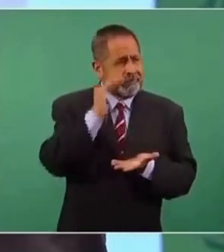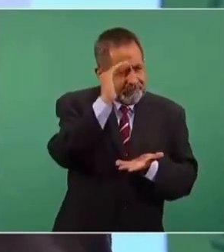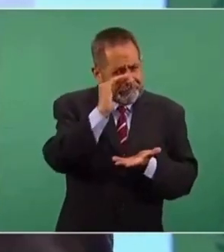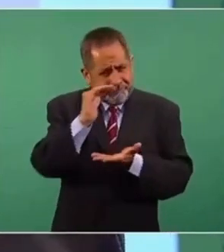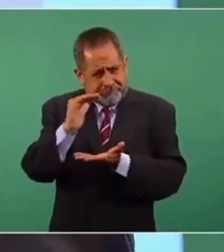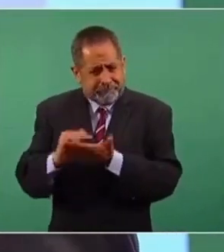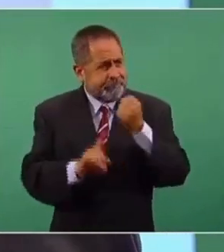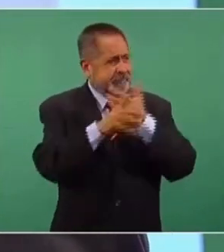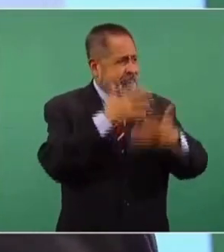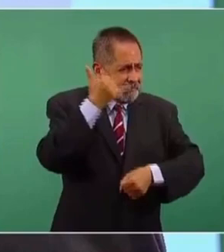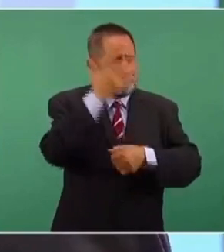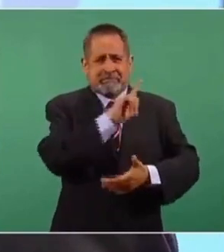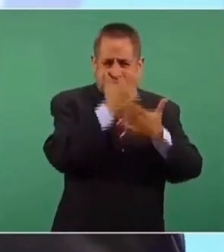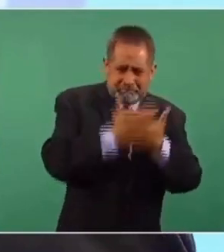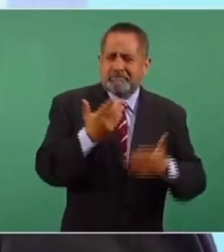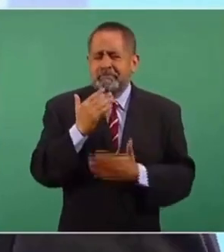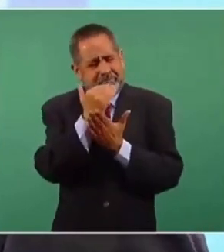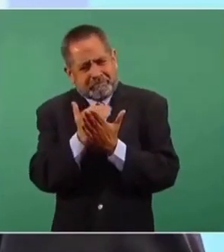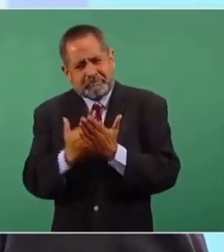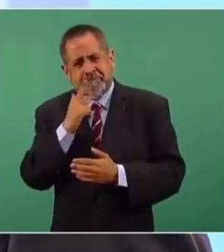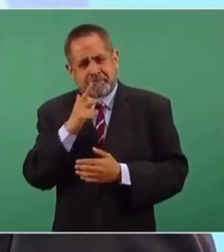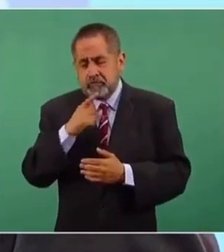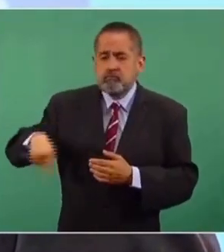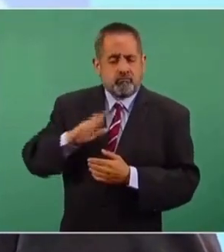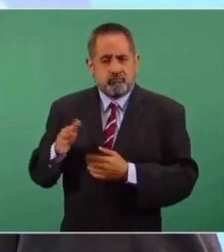considerablemente la incidencia delictiva y aquí lo hemos informado.